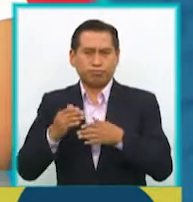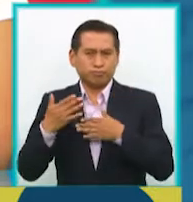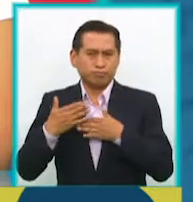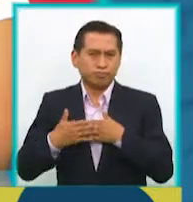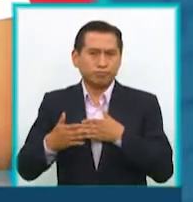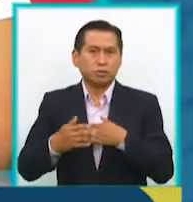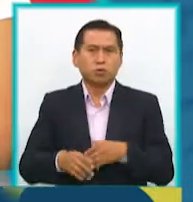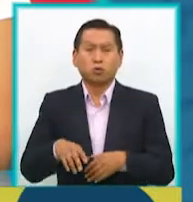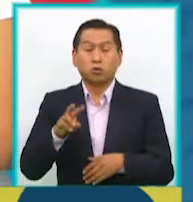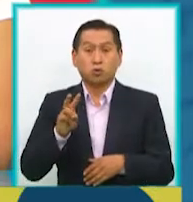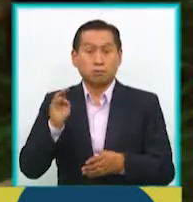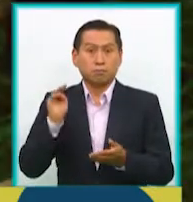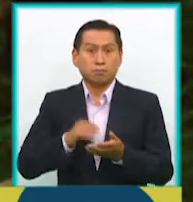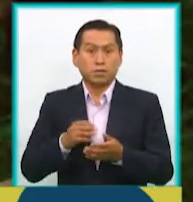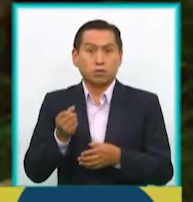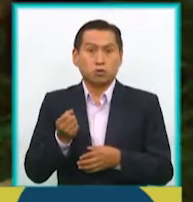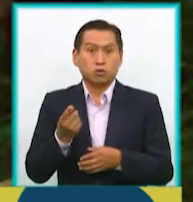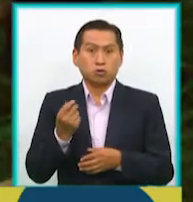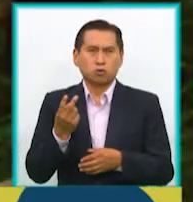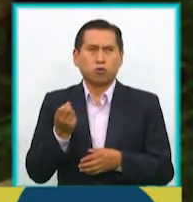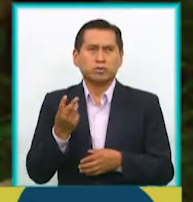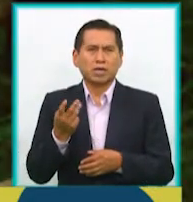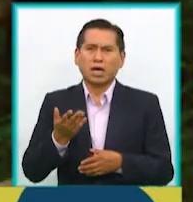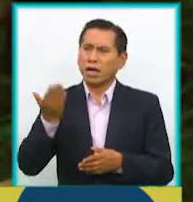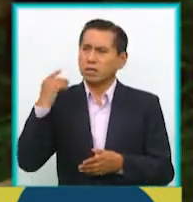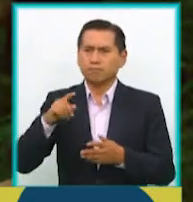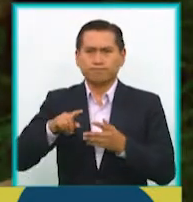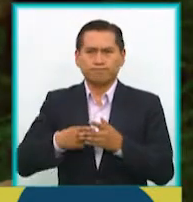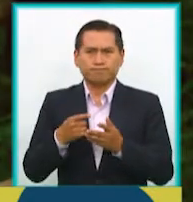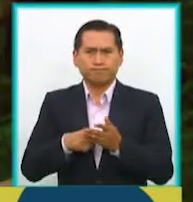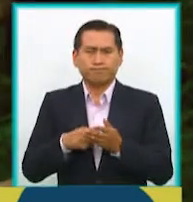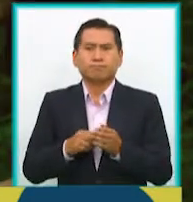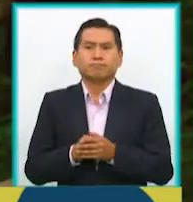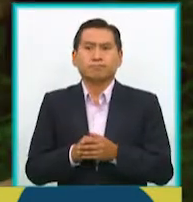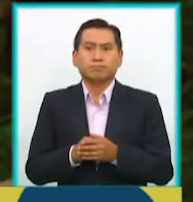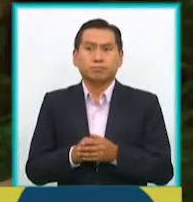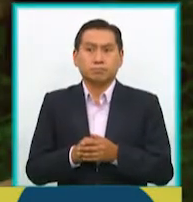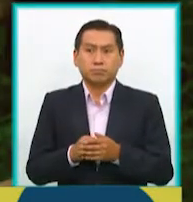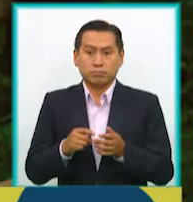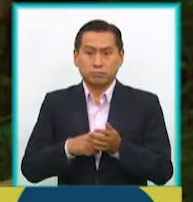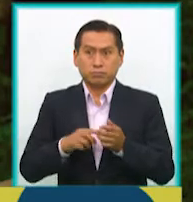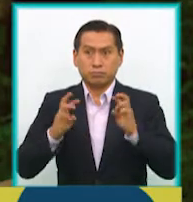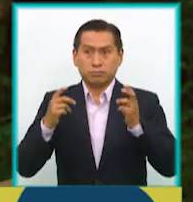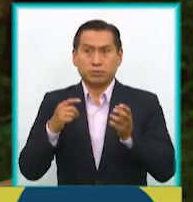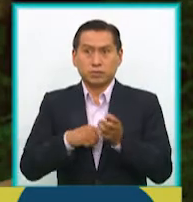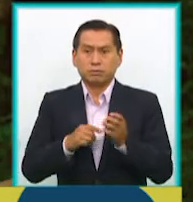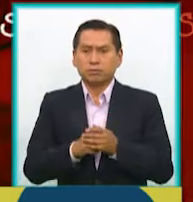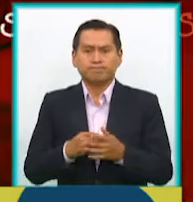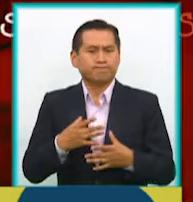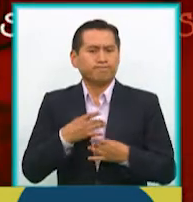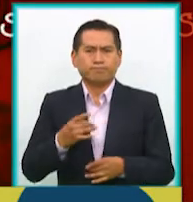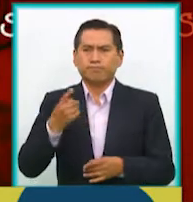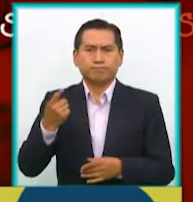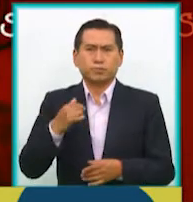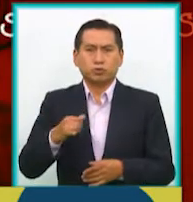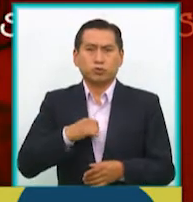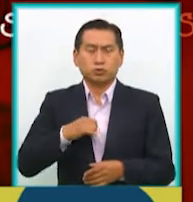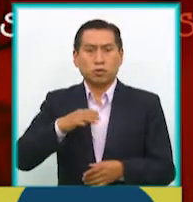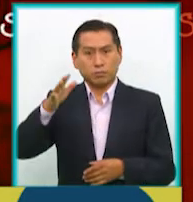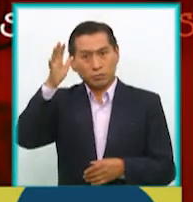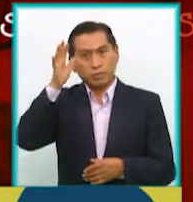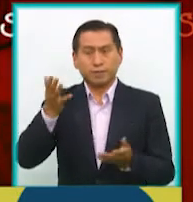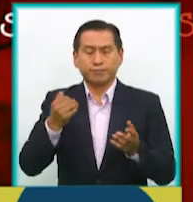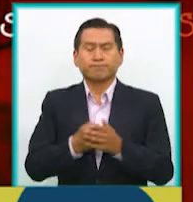2012 que empezamos a desarrollarlo. Para mí es una temática que siempre me ha gustado, yo soy padre de familia,